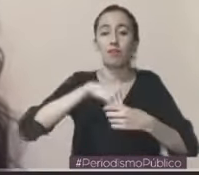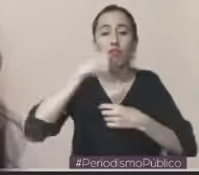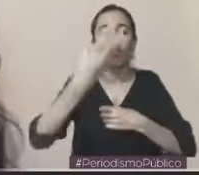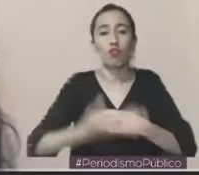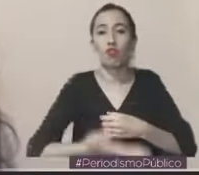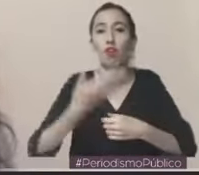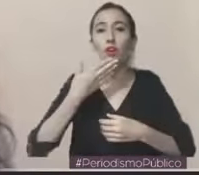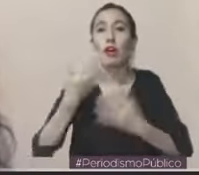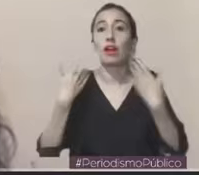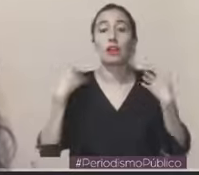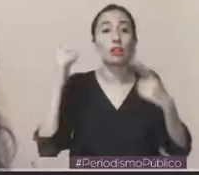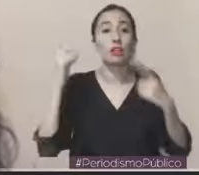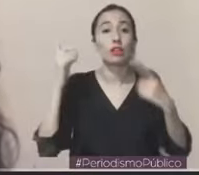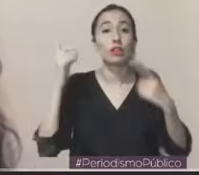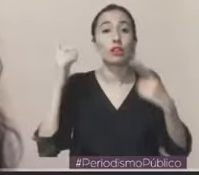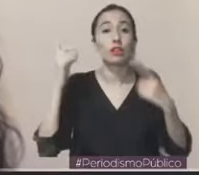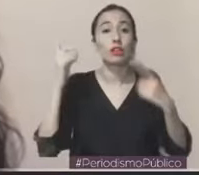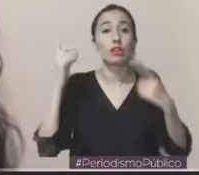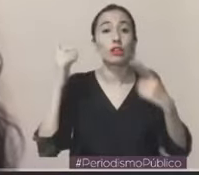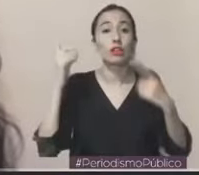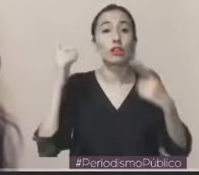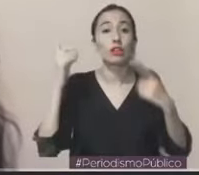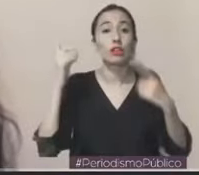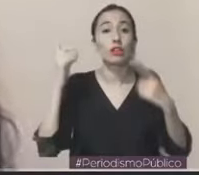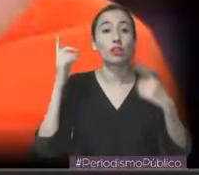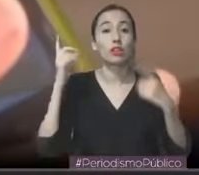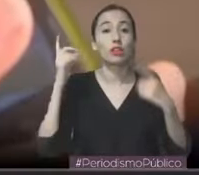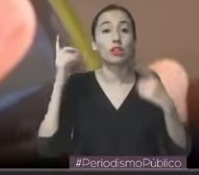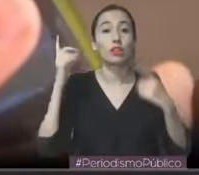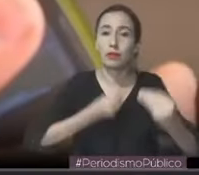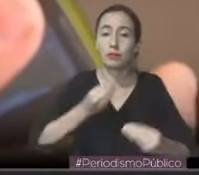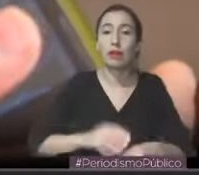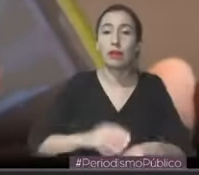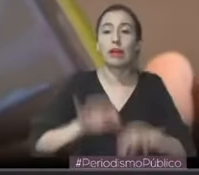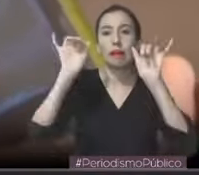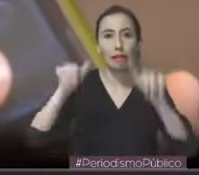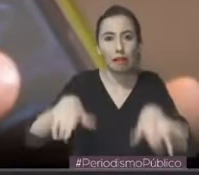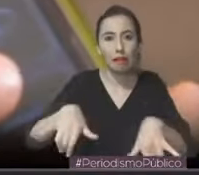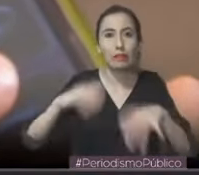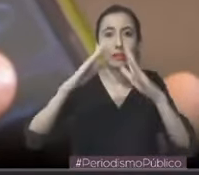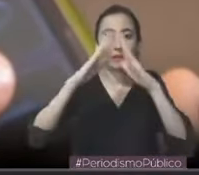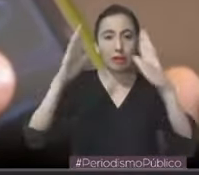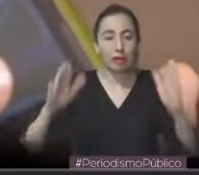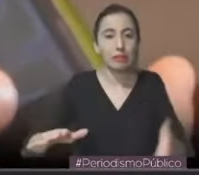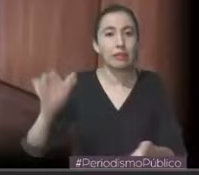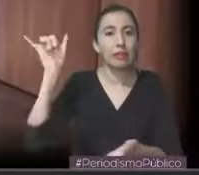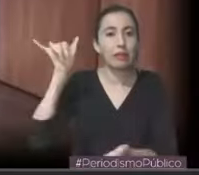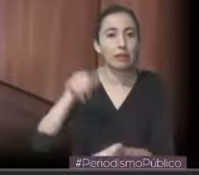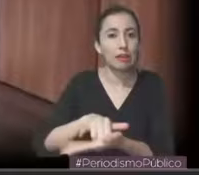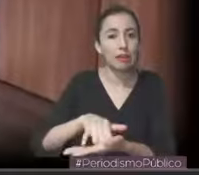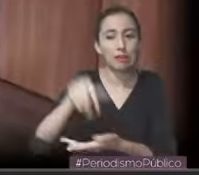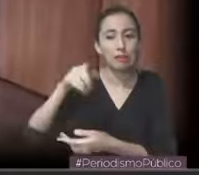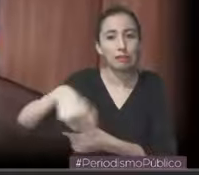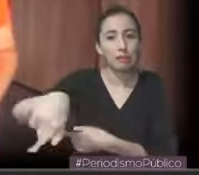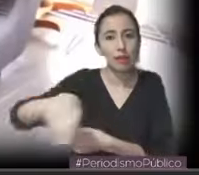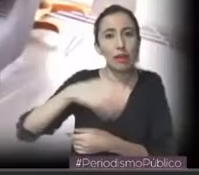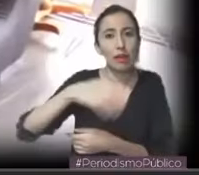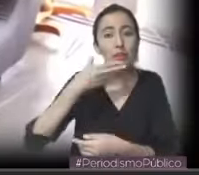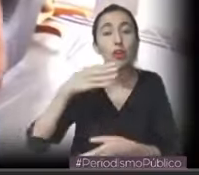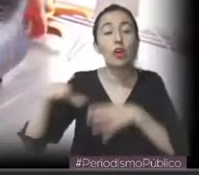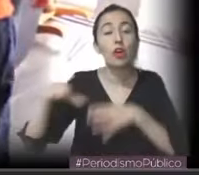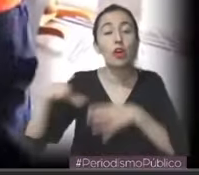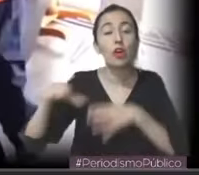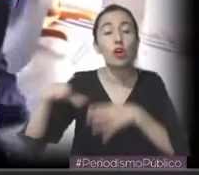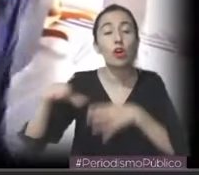entonces tienen que quedarse en casa y las actividades de ejercicio resulta que ahora dependen de una pantalla. Esto hizo